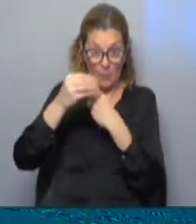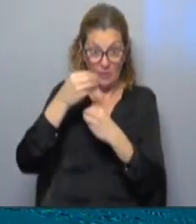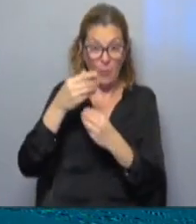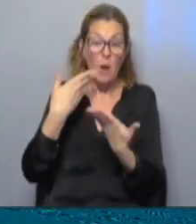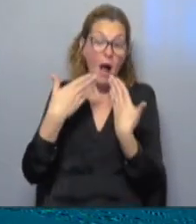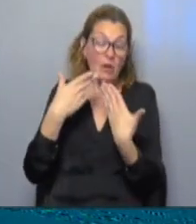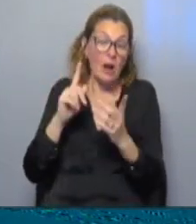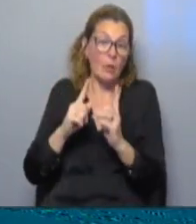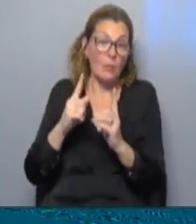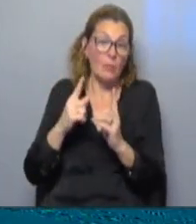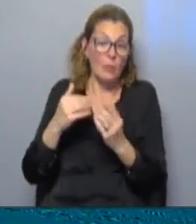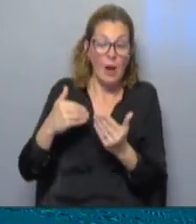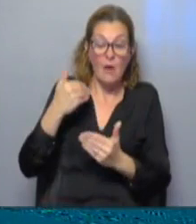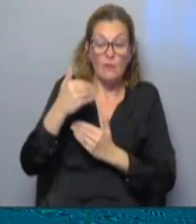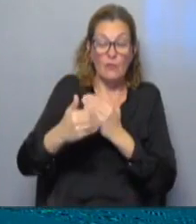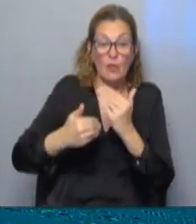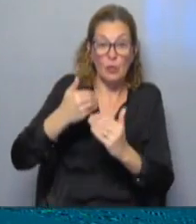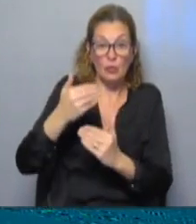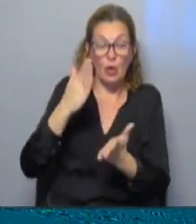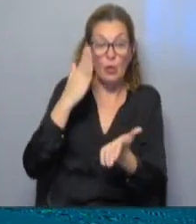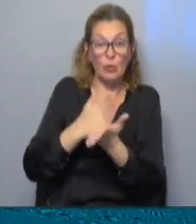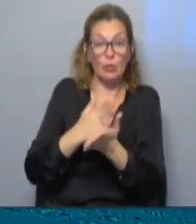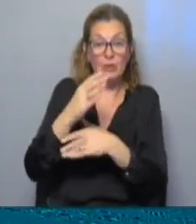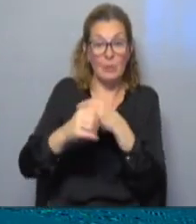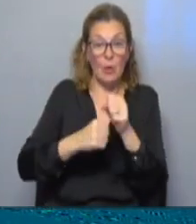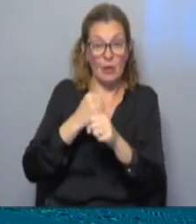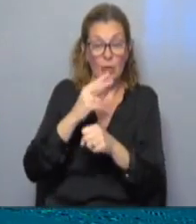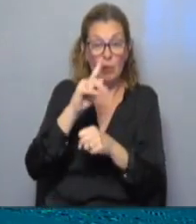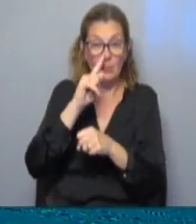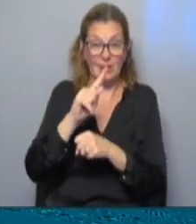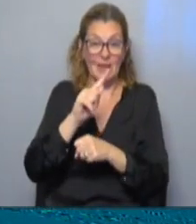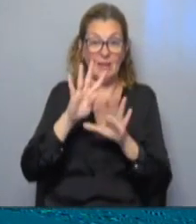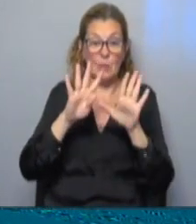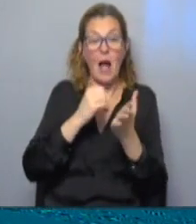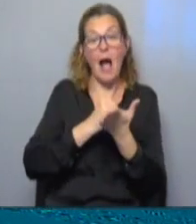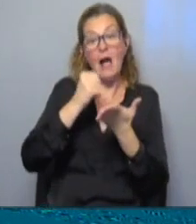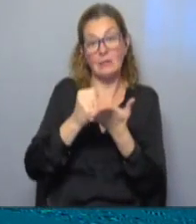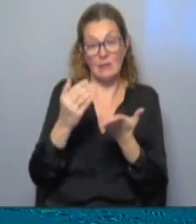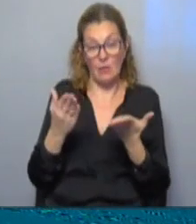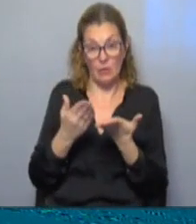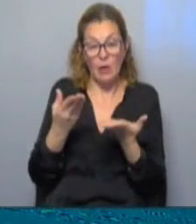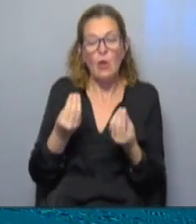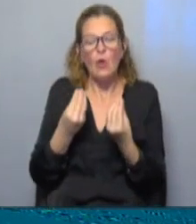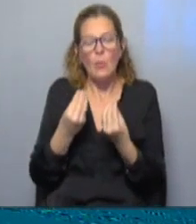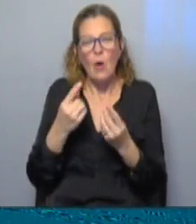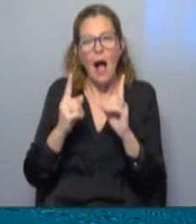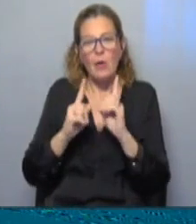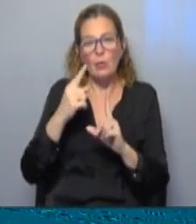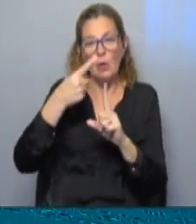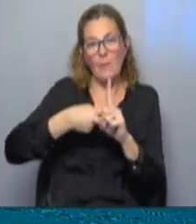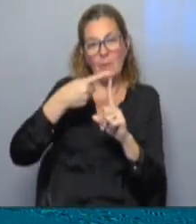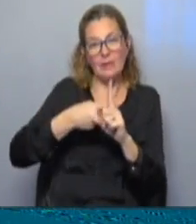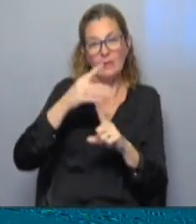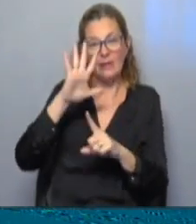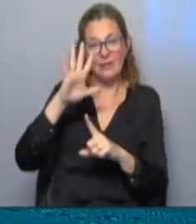ella. Vamos a compartir la evolución que tuvieron en los últimos años, de 2019 para acá, y también cómo se comportó en algunos meses de los